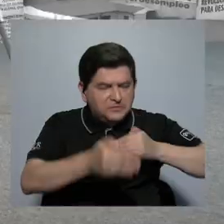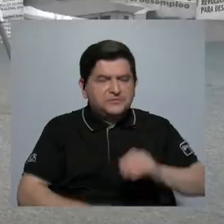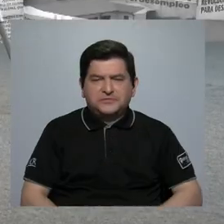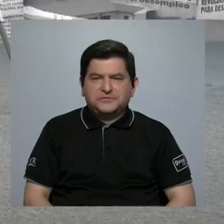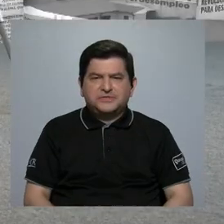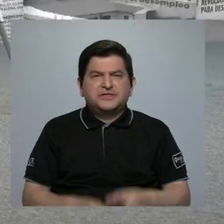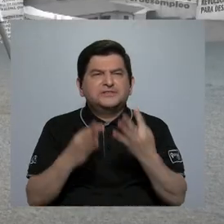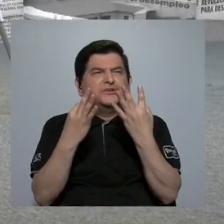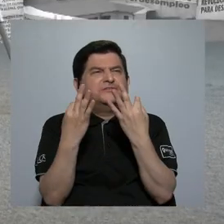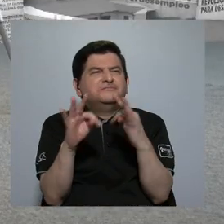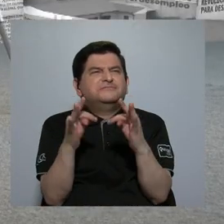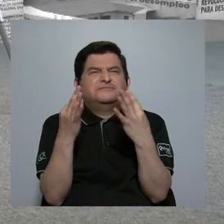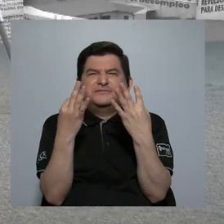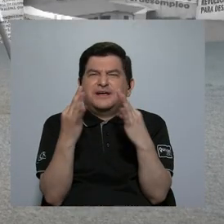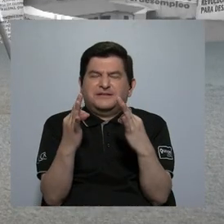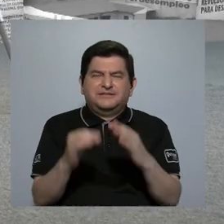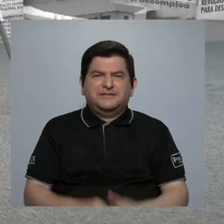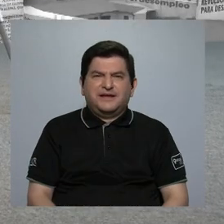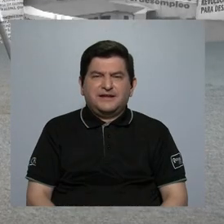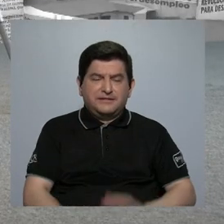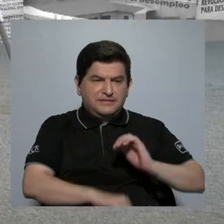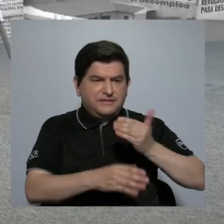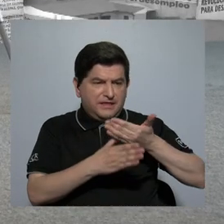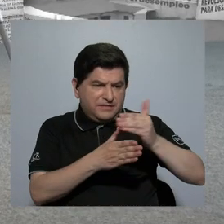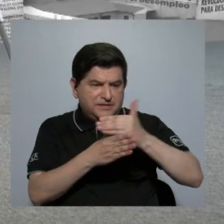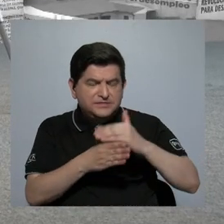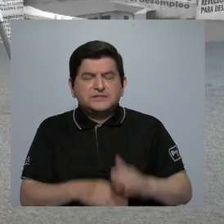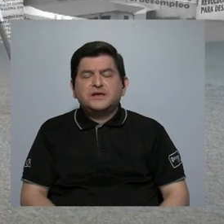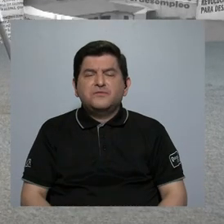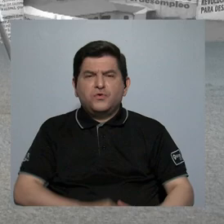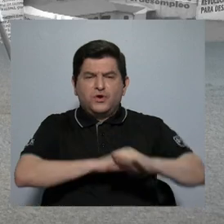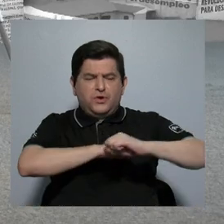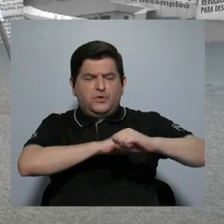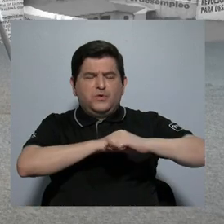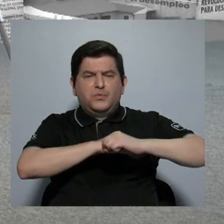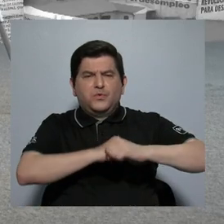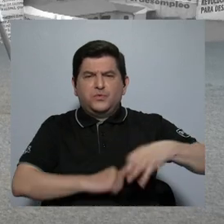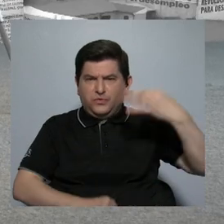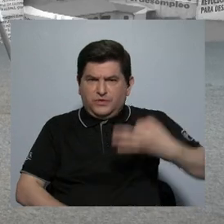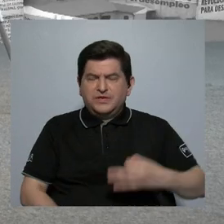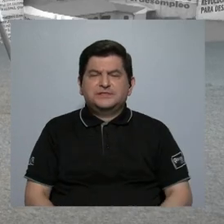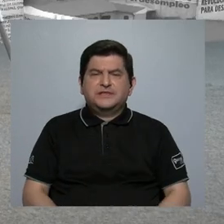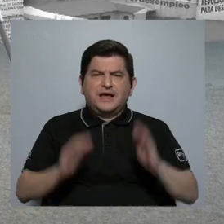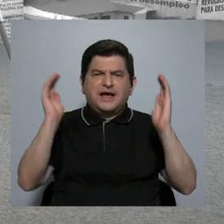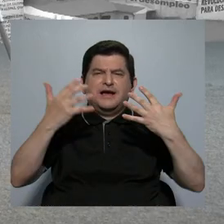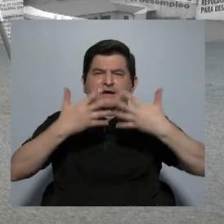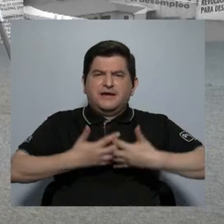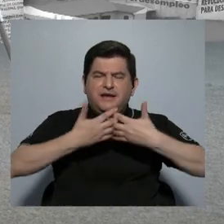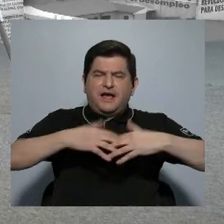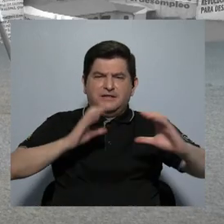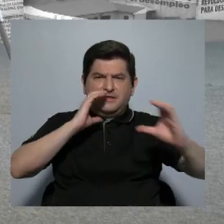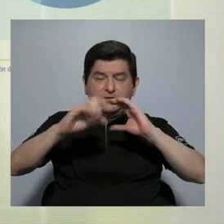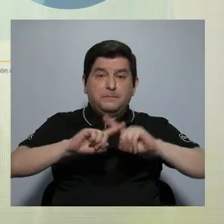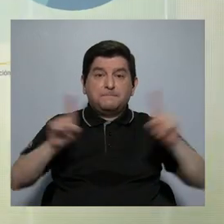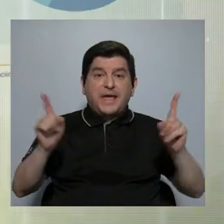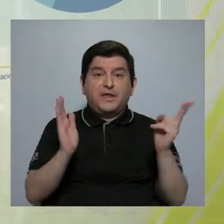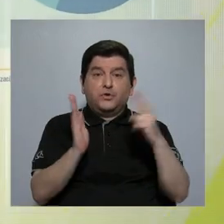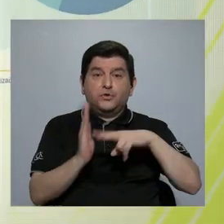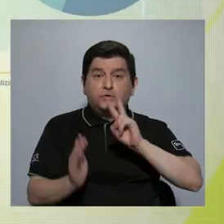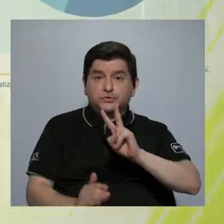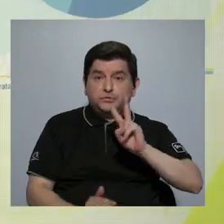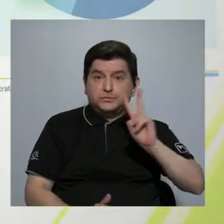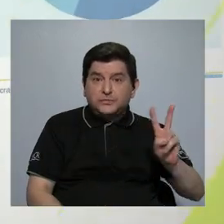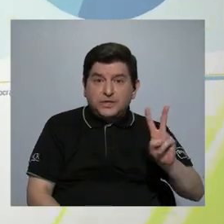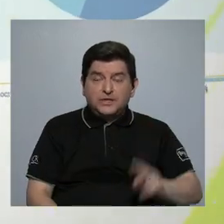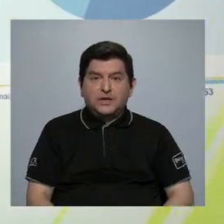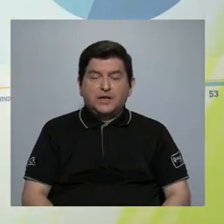asignar la pauta a los grandes medios de comunicación, a grandes empresas. Sin embargo, en el 2022